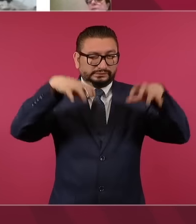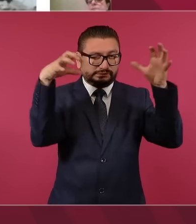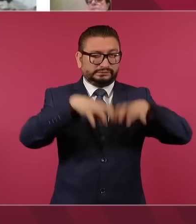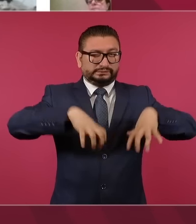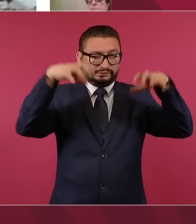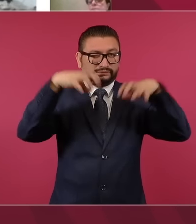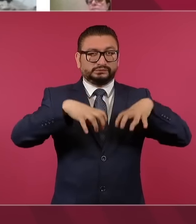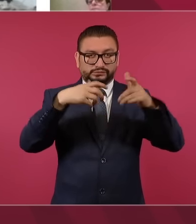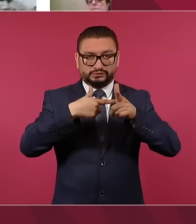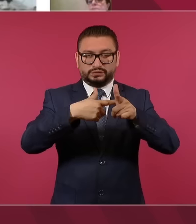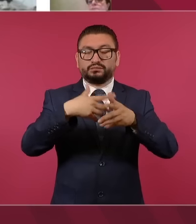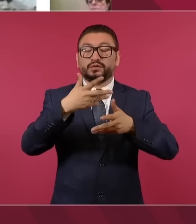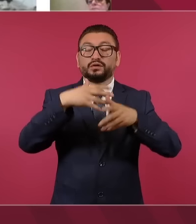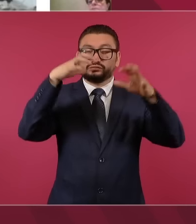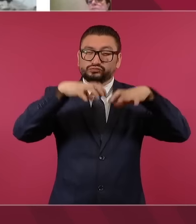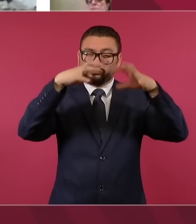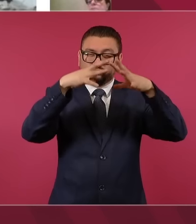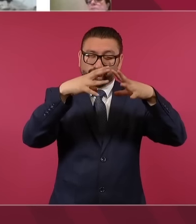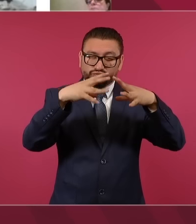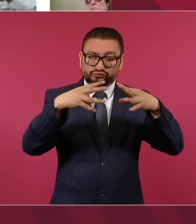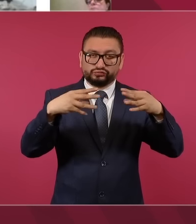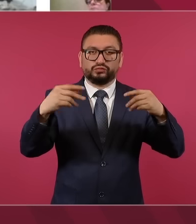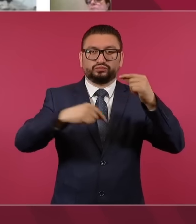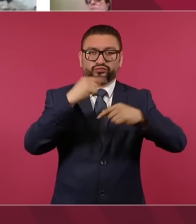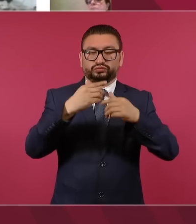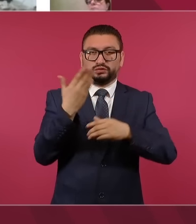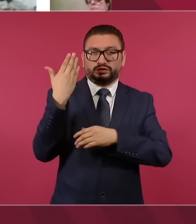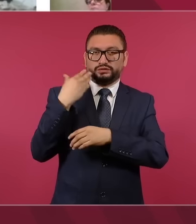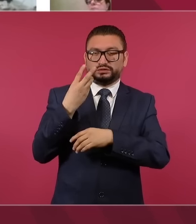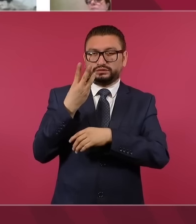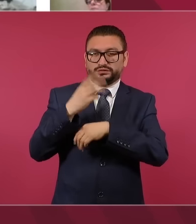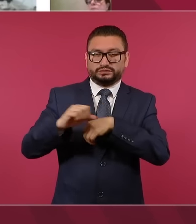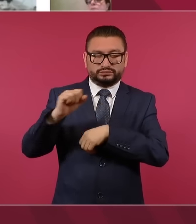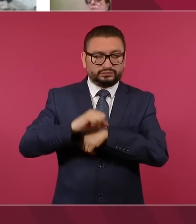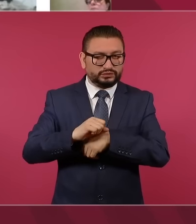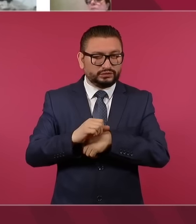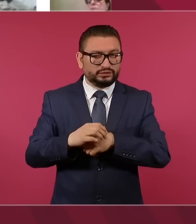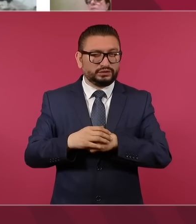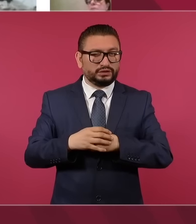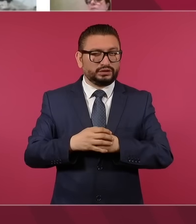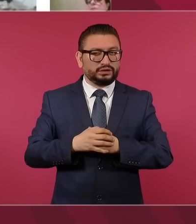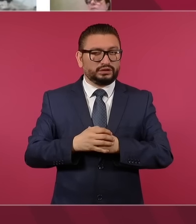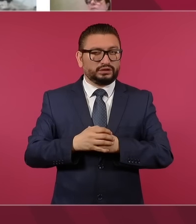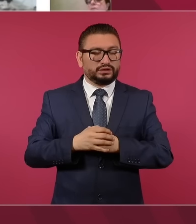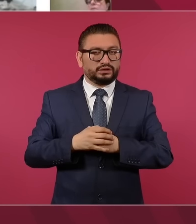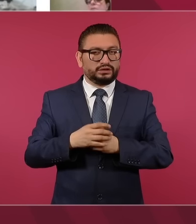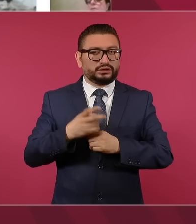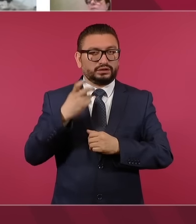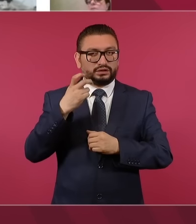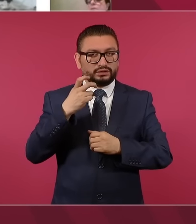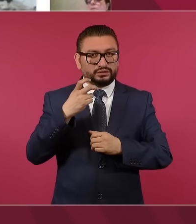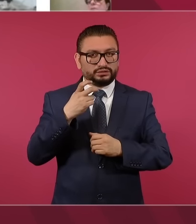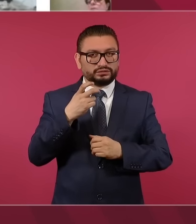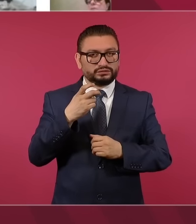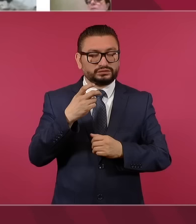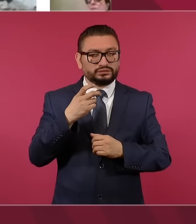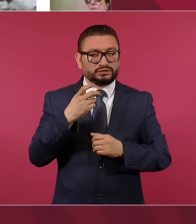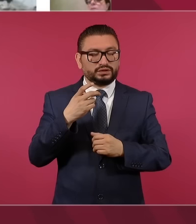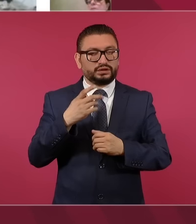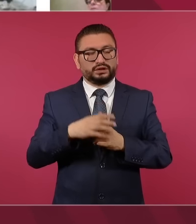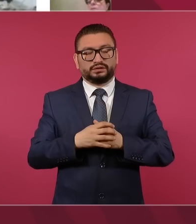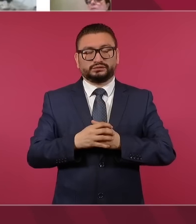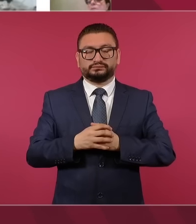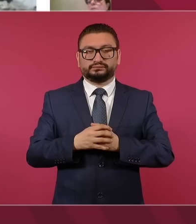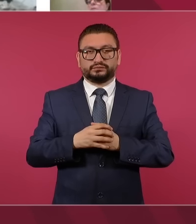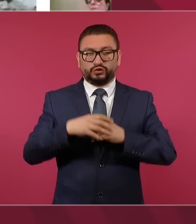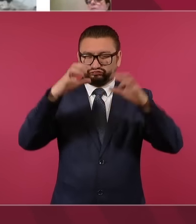vayan dispersando, no lo que sucedió en Chetumal, hace tres semanas, en donde hubo una lluvia súbita y en una hora nos cayeron 59 milímetros. Se disipó